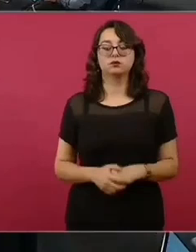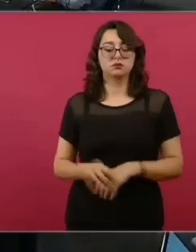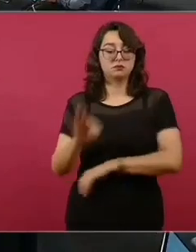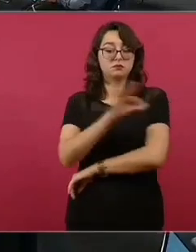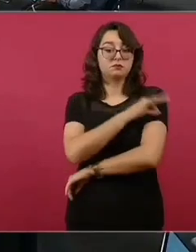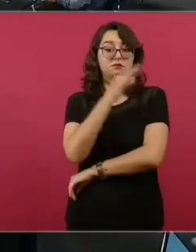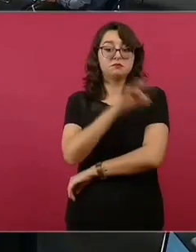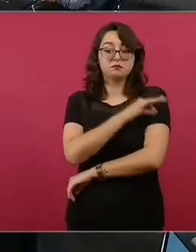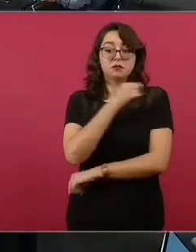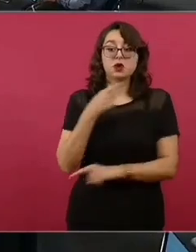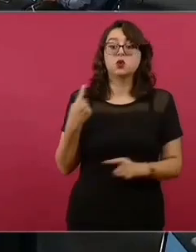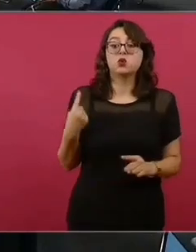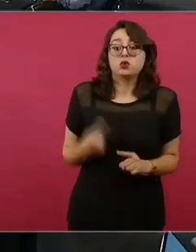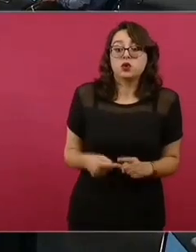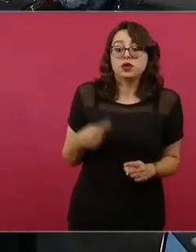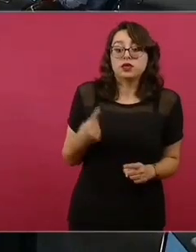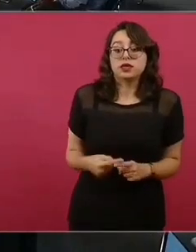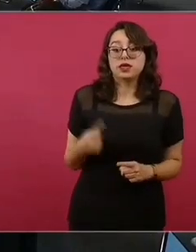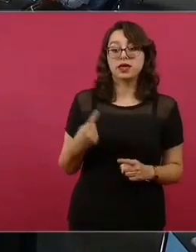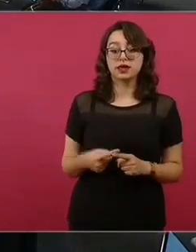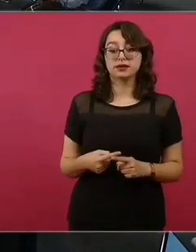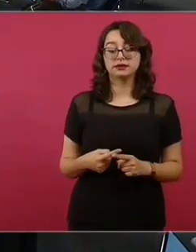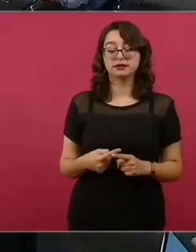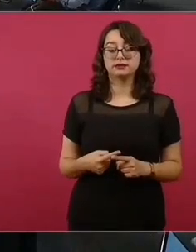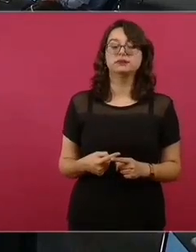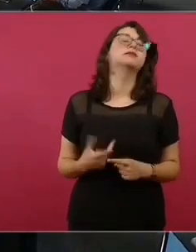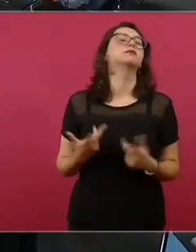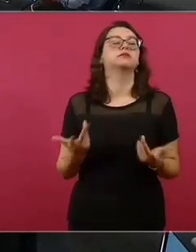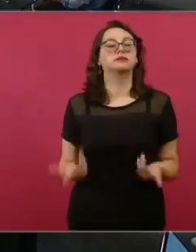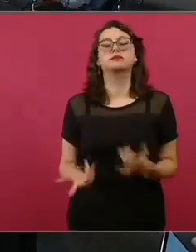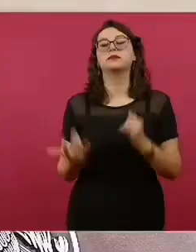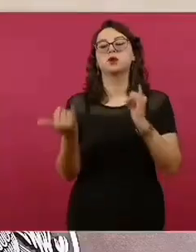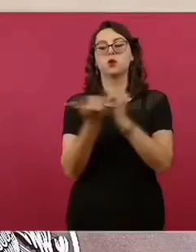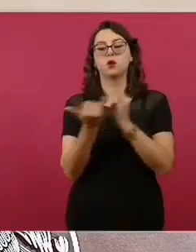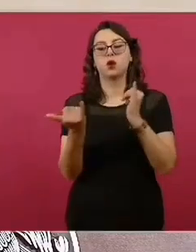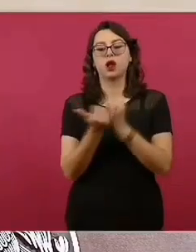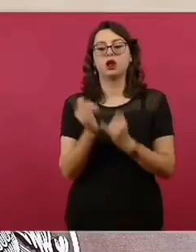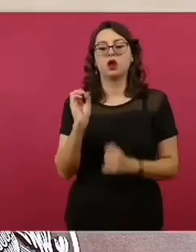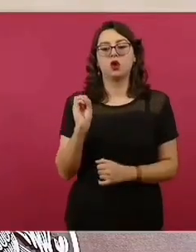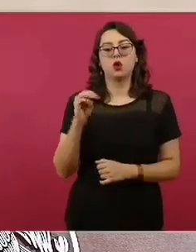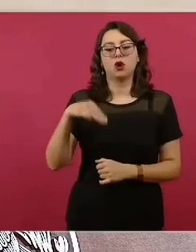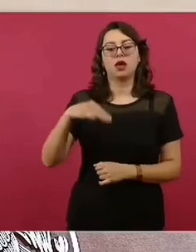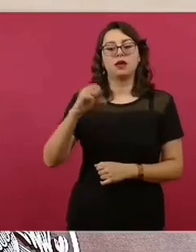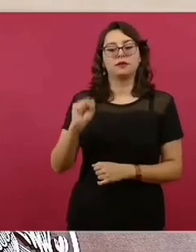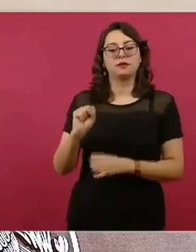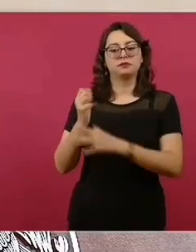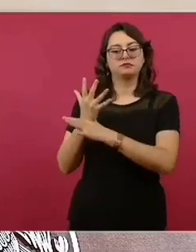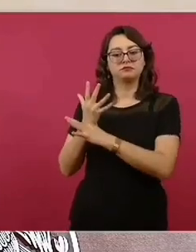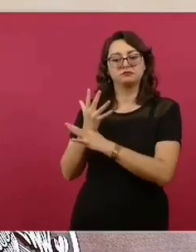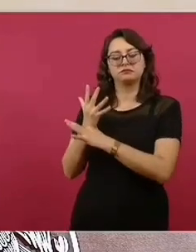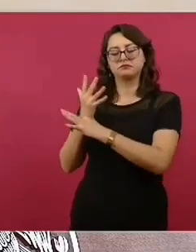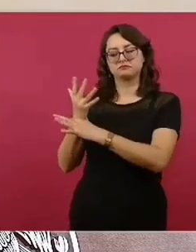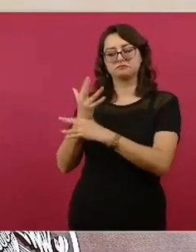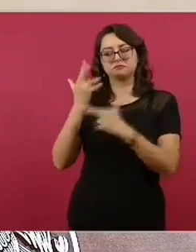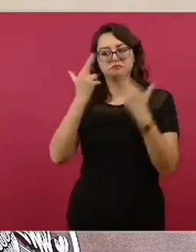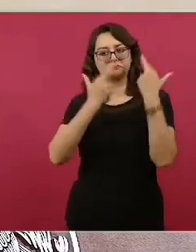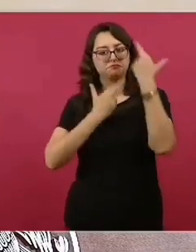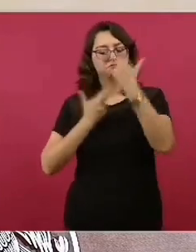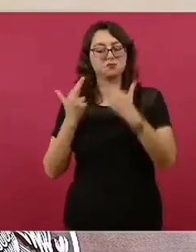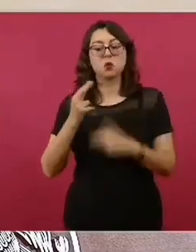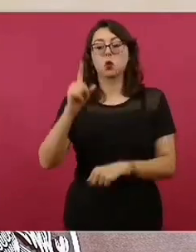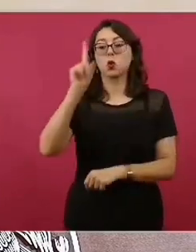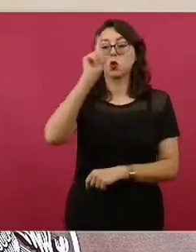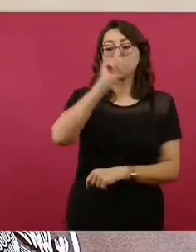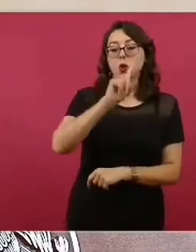para el uso de la vacuna, igualmente la Organización Mundial de la Salud ha hecho una cuidadosa recomendación